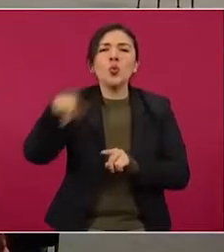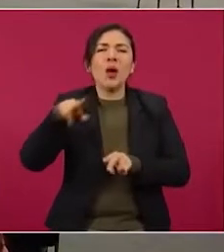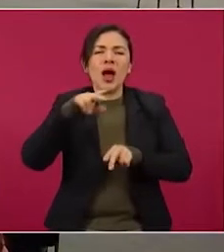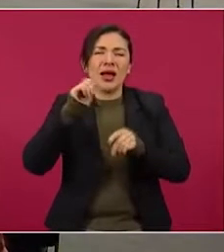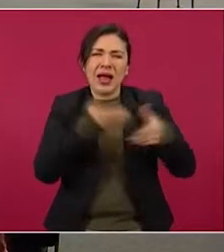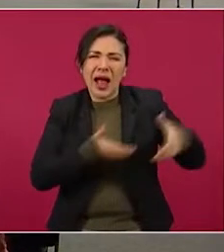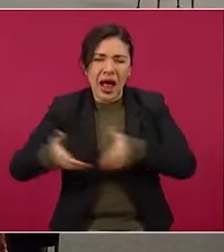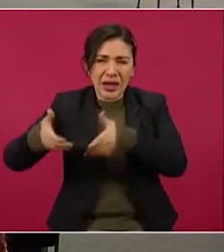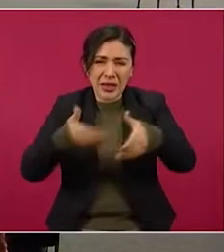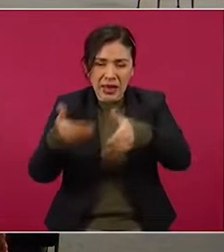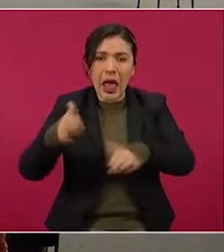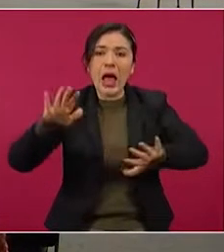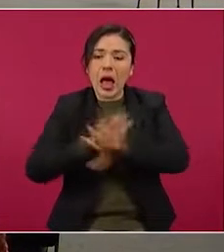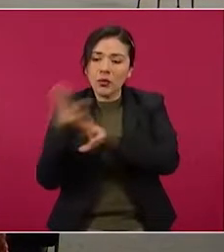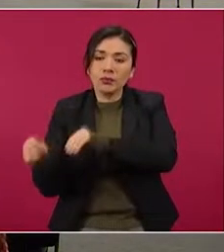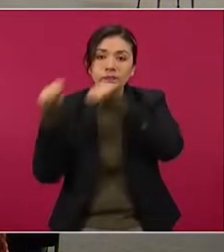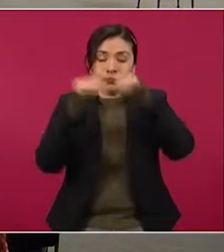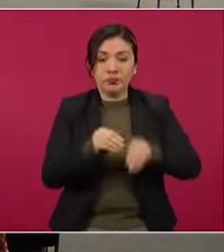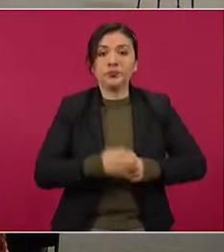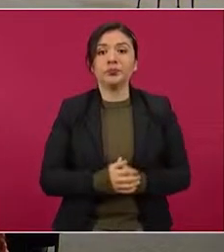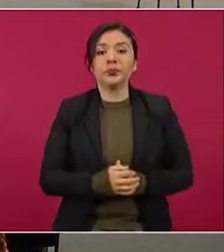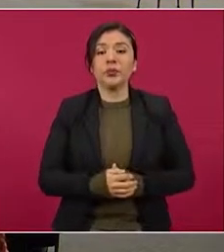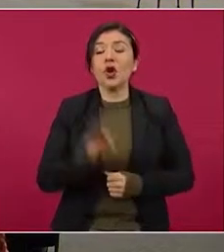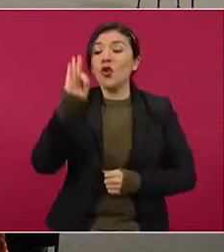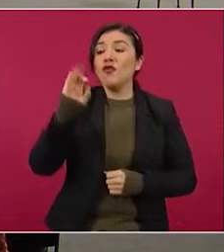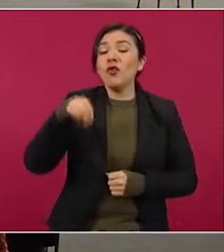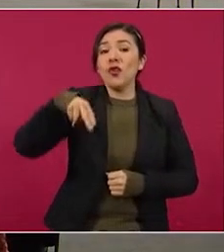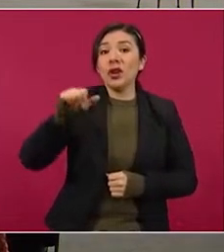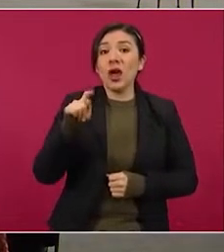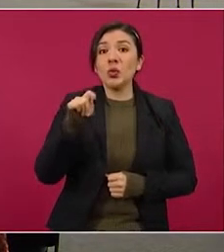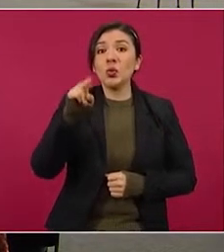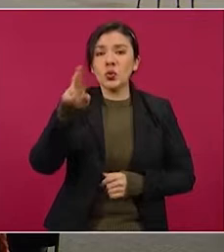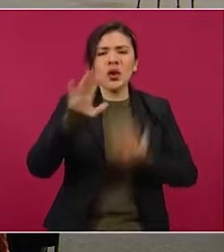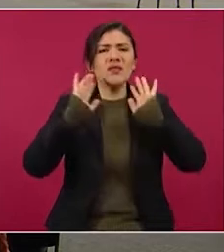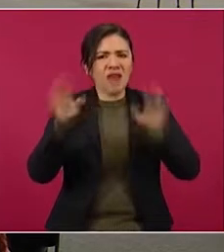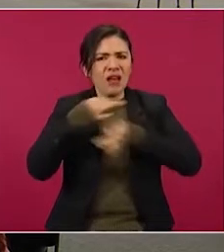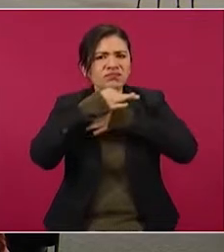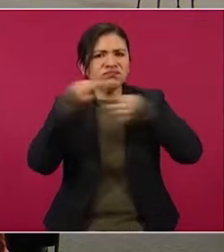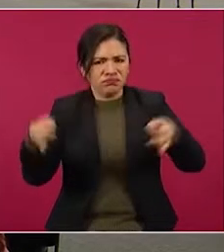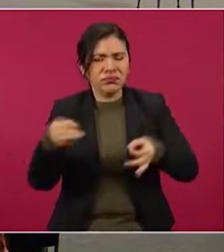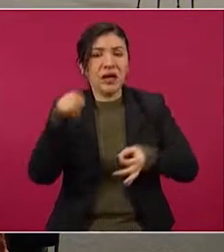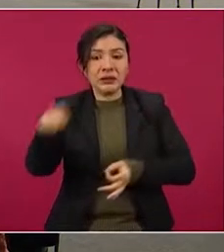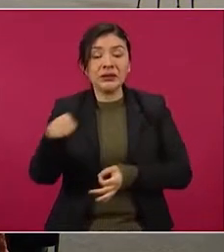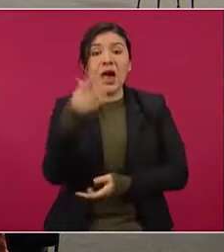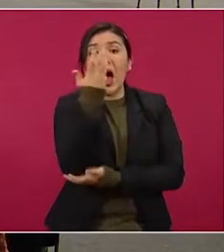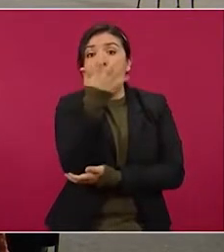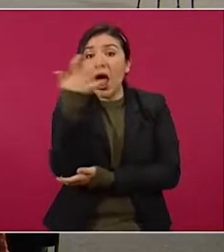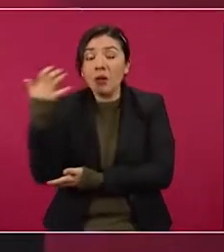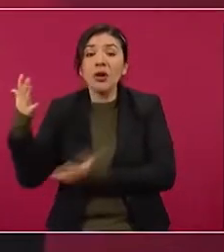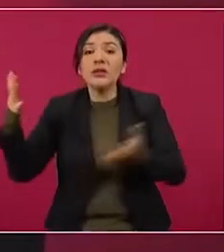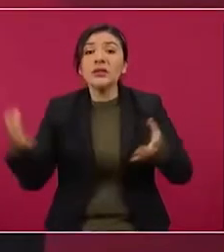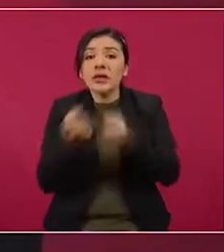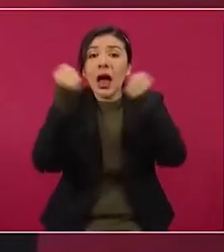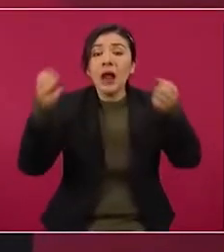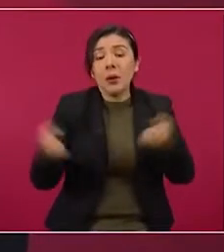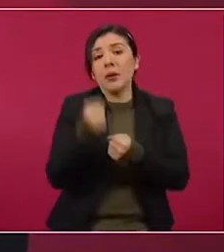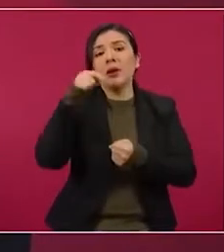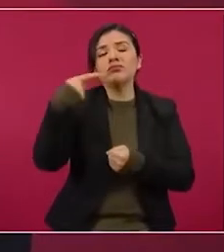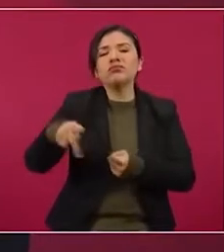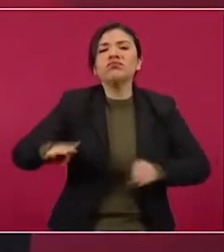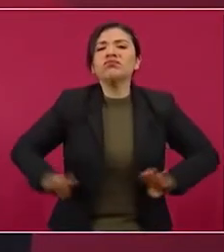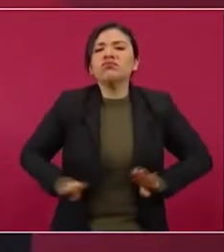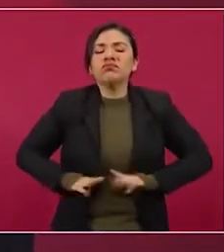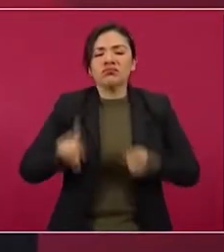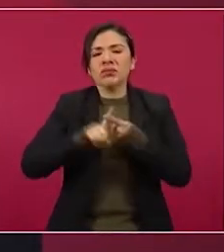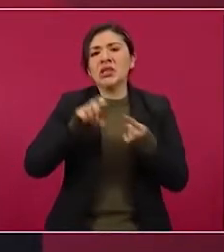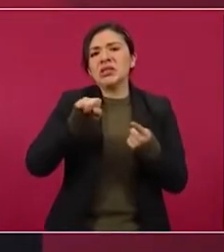Nacional de Fomento al Turismo, mejor conocido como Fonatur, informó que se rescataron árboles de especies como